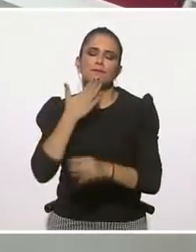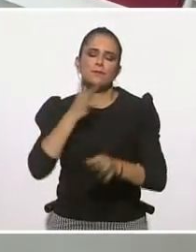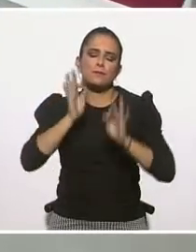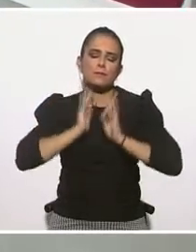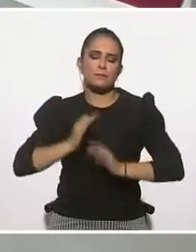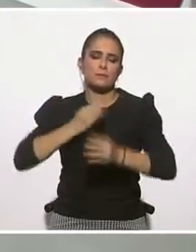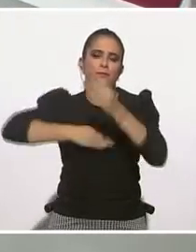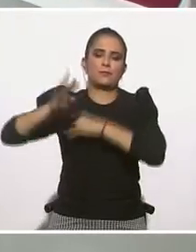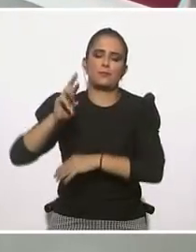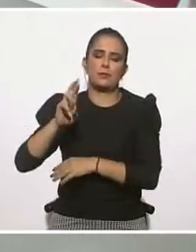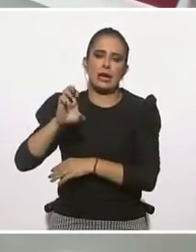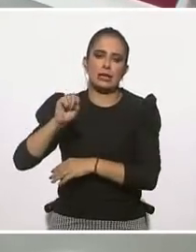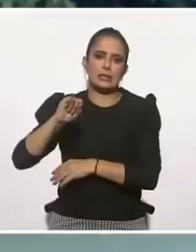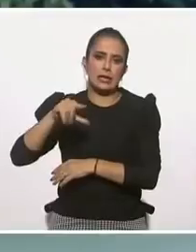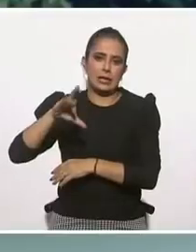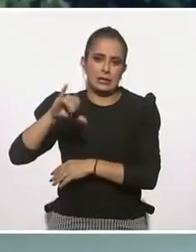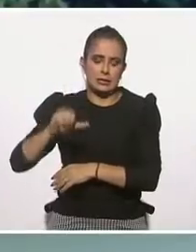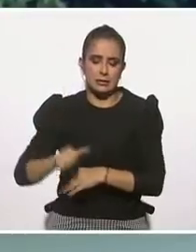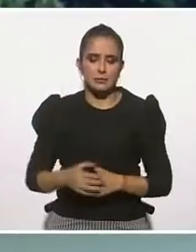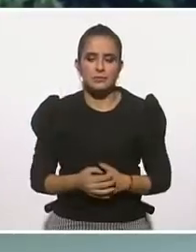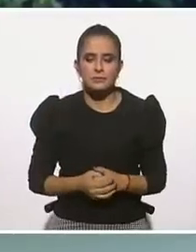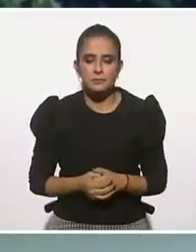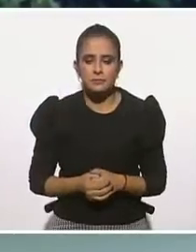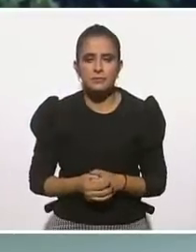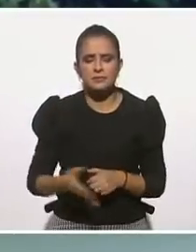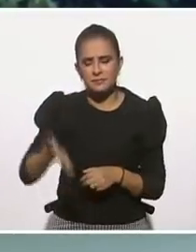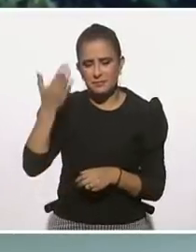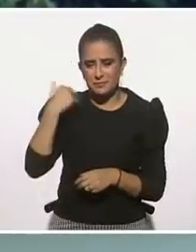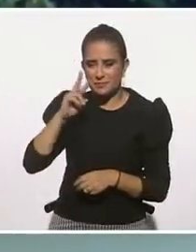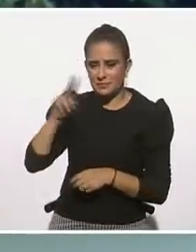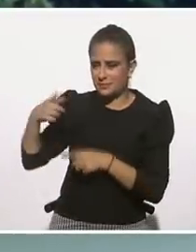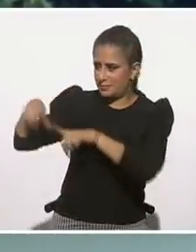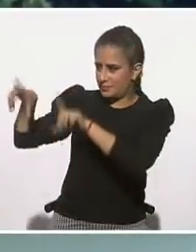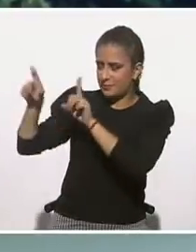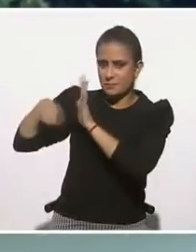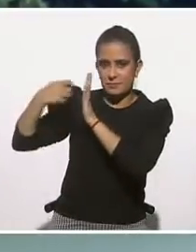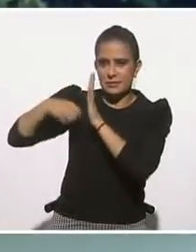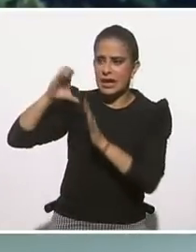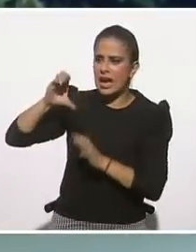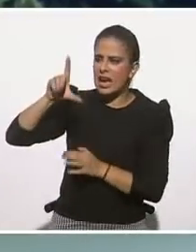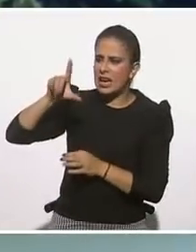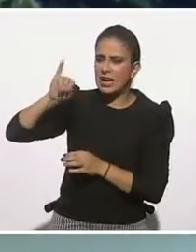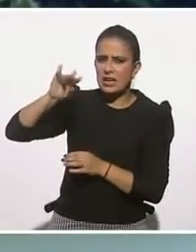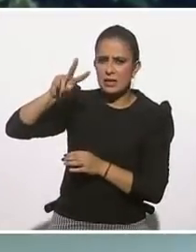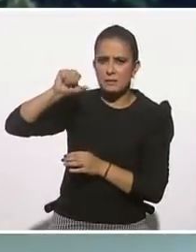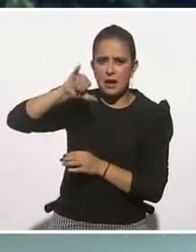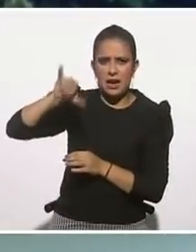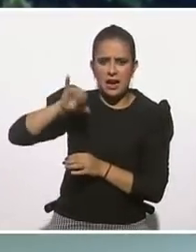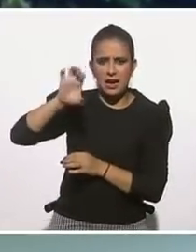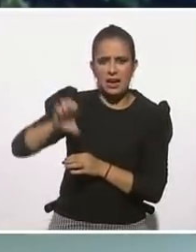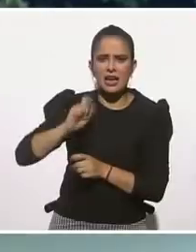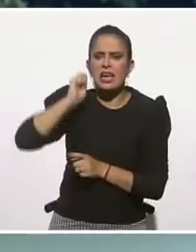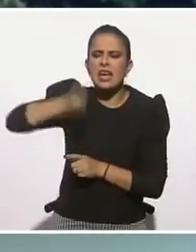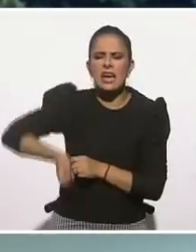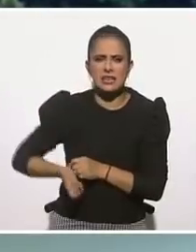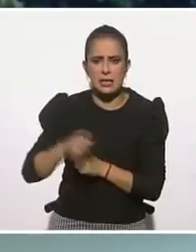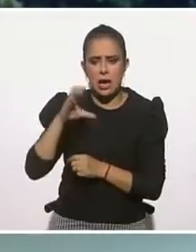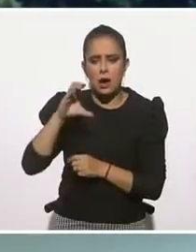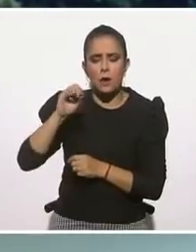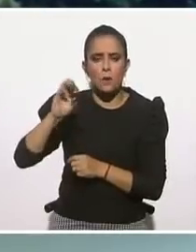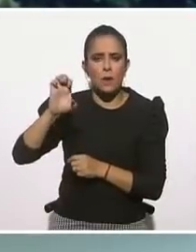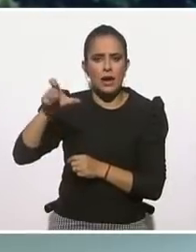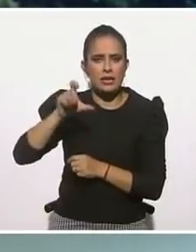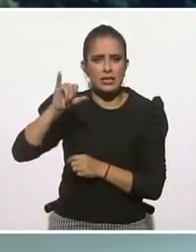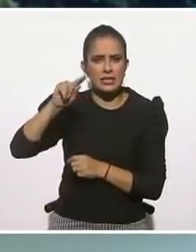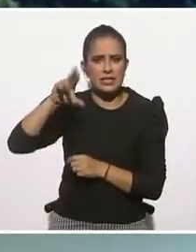Así es. Fernando, hace rato también vimos en la cápsula sobre el clivaje, que es la coexistencia, ¿no? Sobre negar y